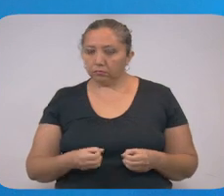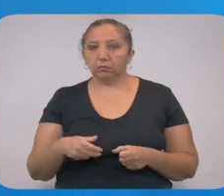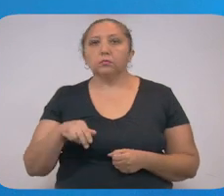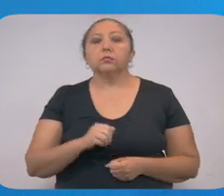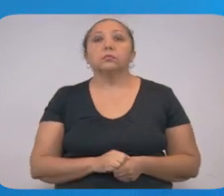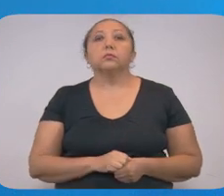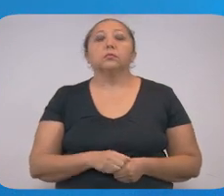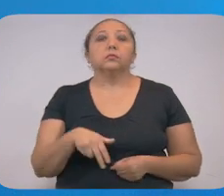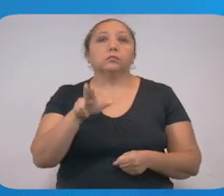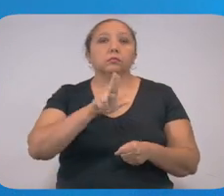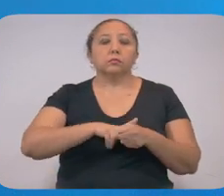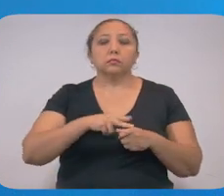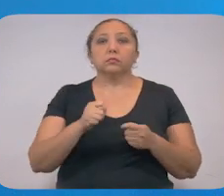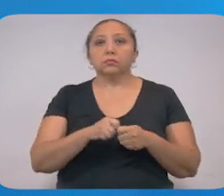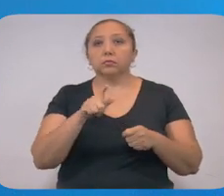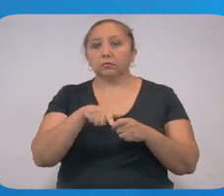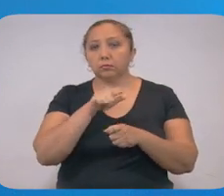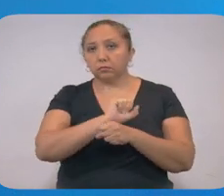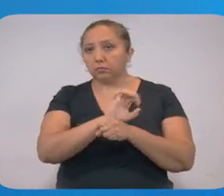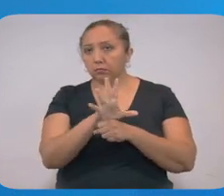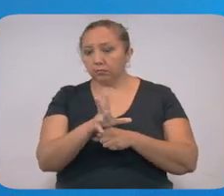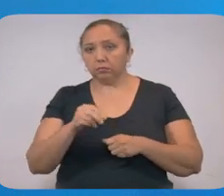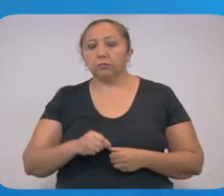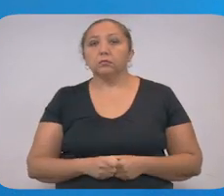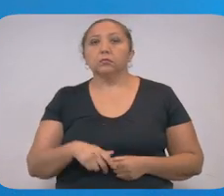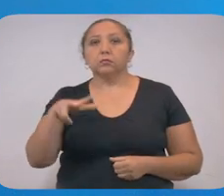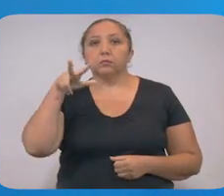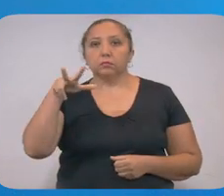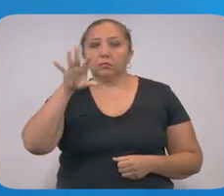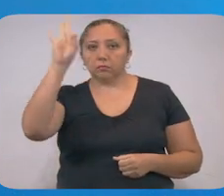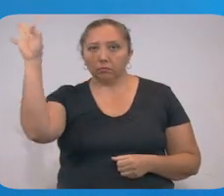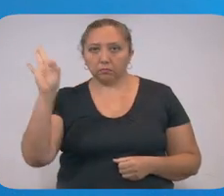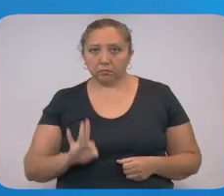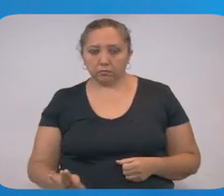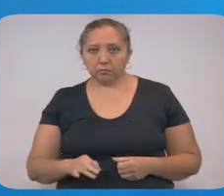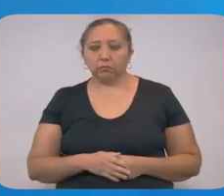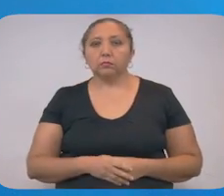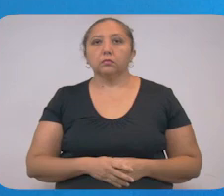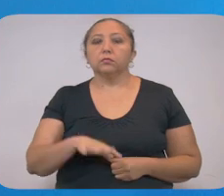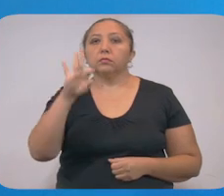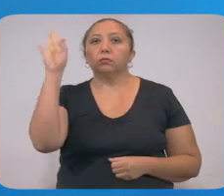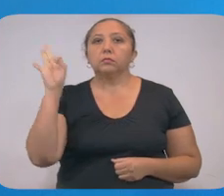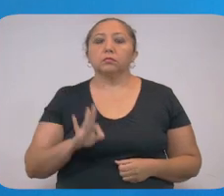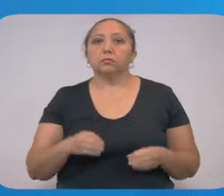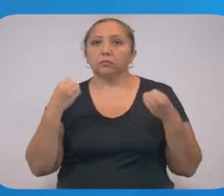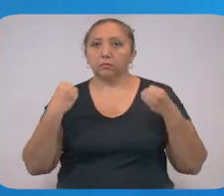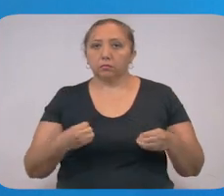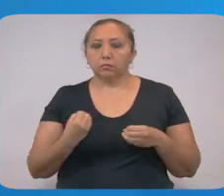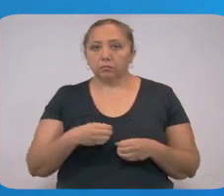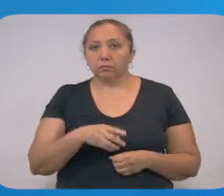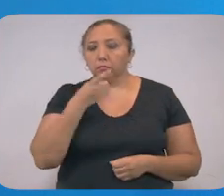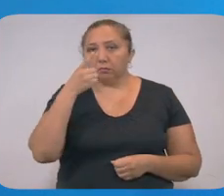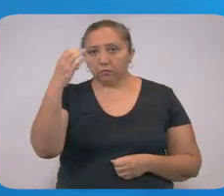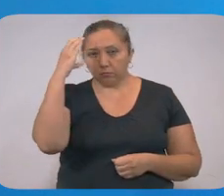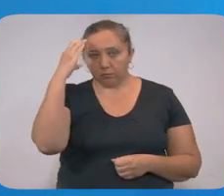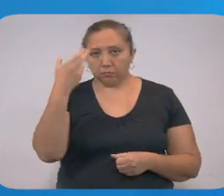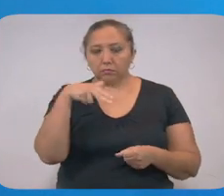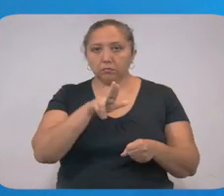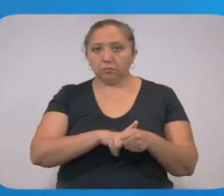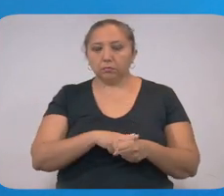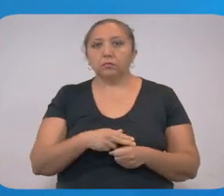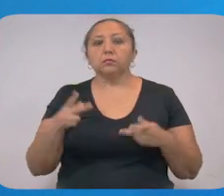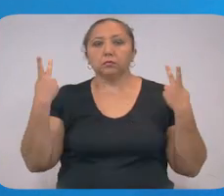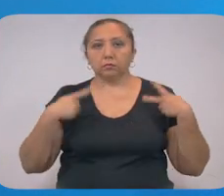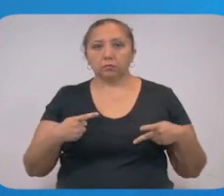intensivos total con pacientes COVID y no COVID, 18%. Porcentaje de ocupación de camas de hospitalización total